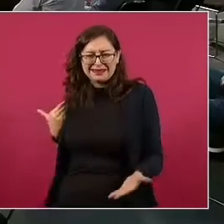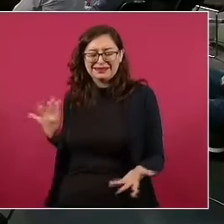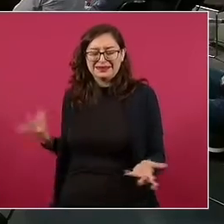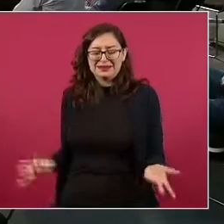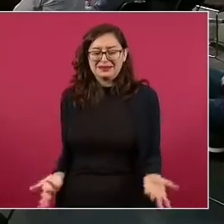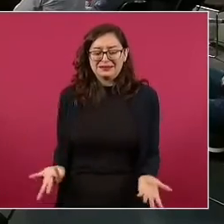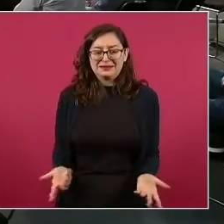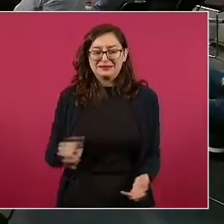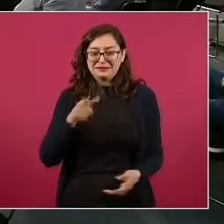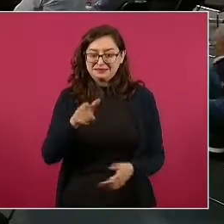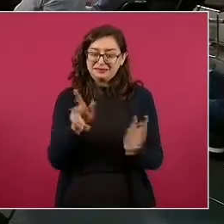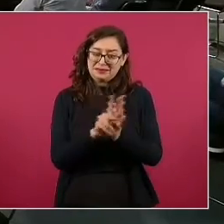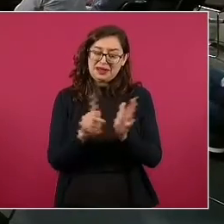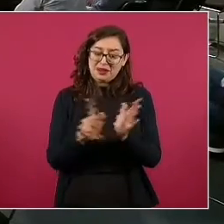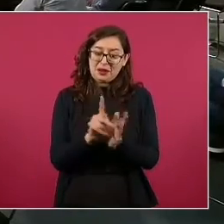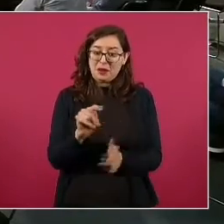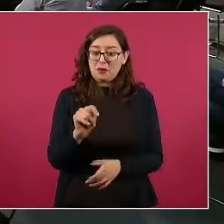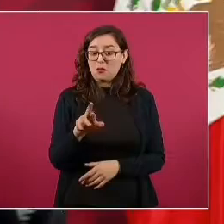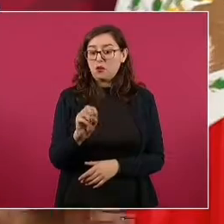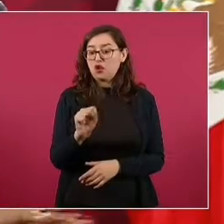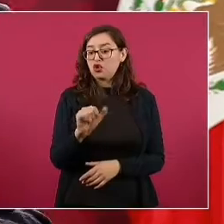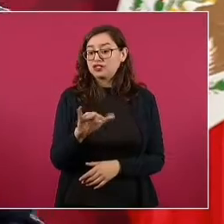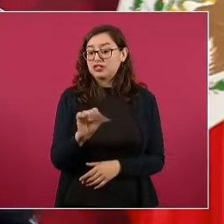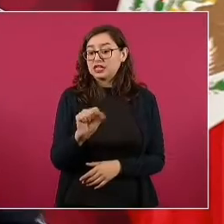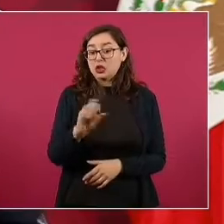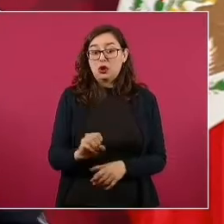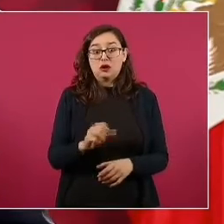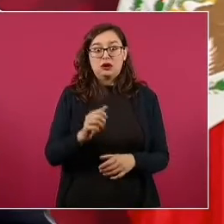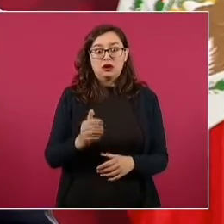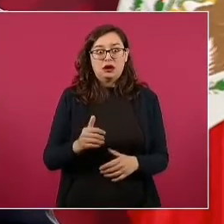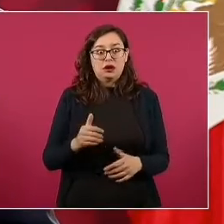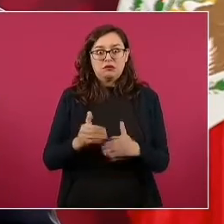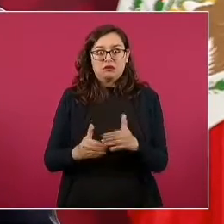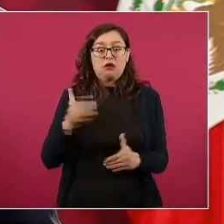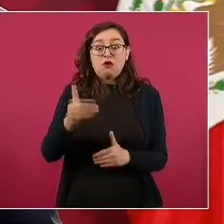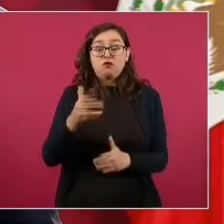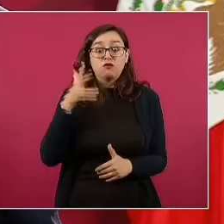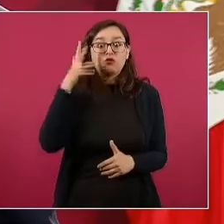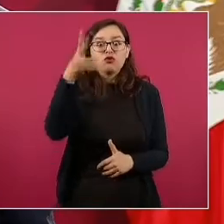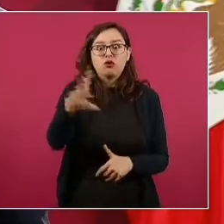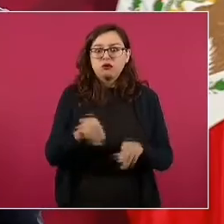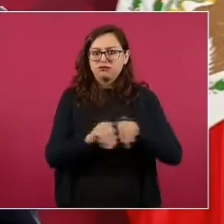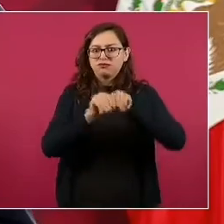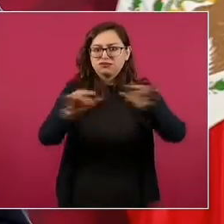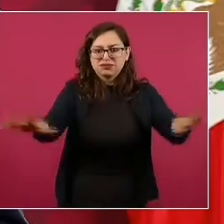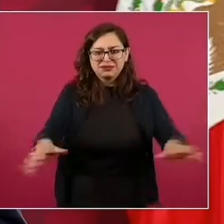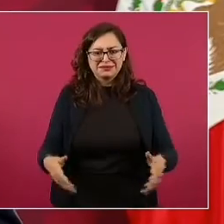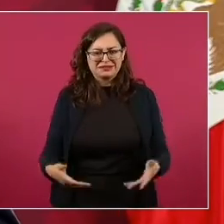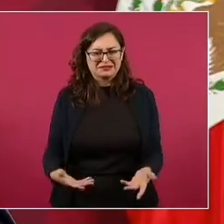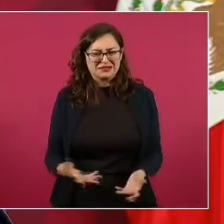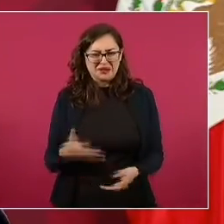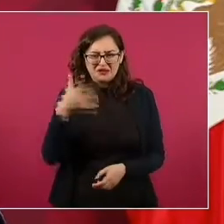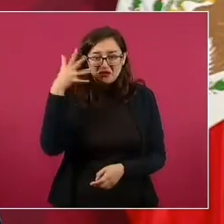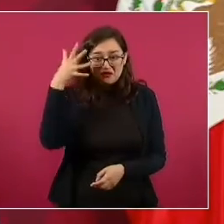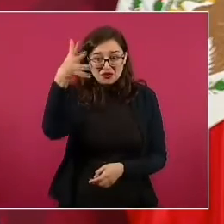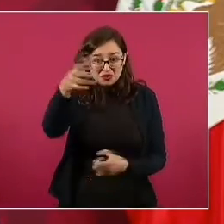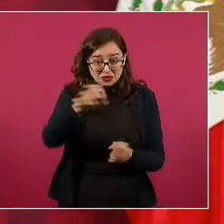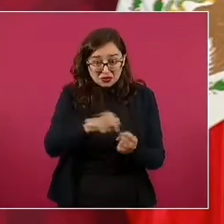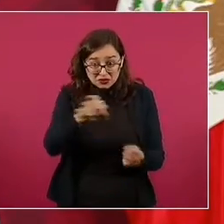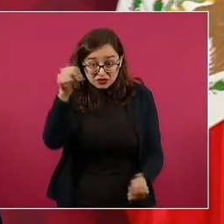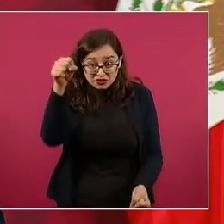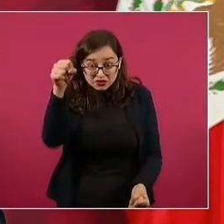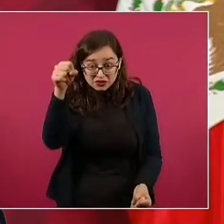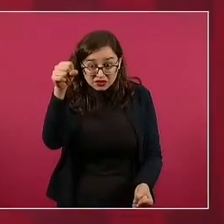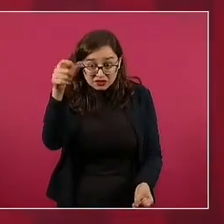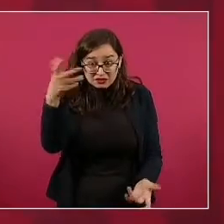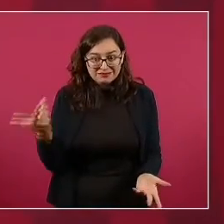Muy sensacionalista, no nos adelantemos, vamos